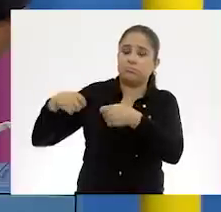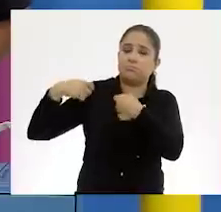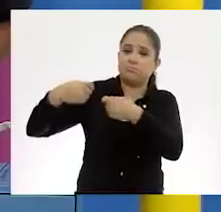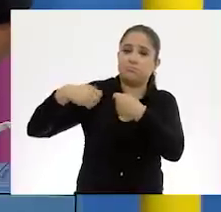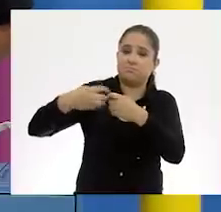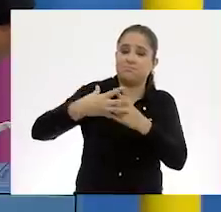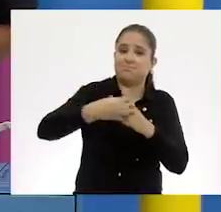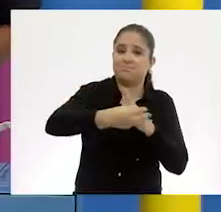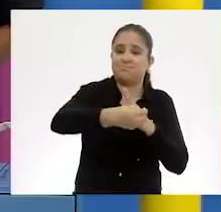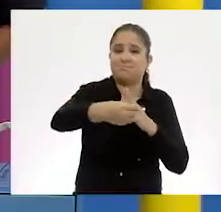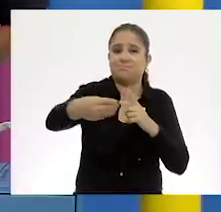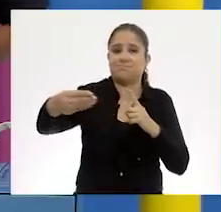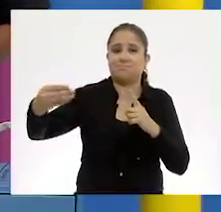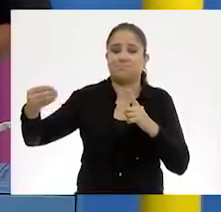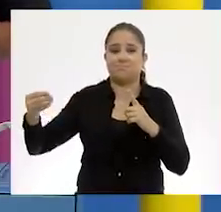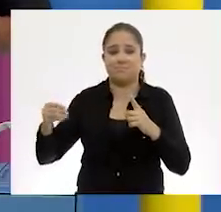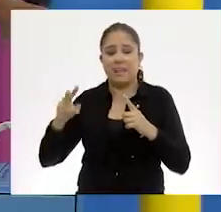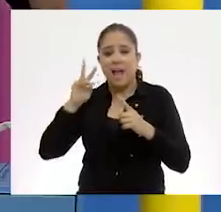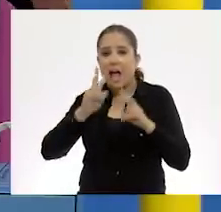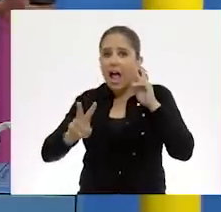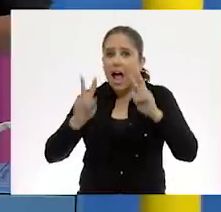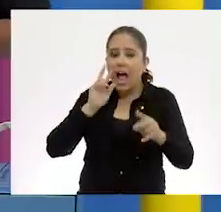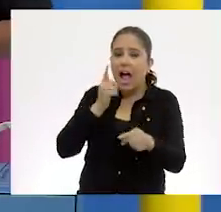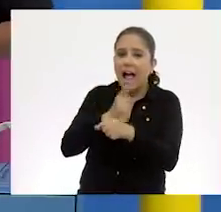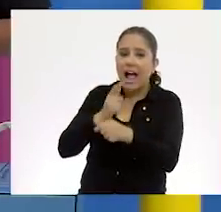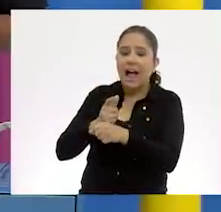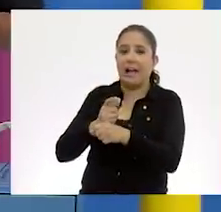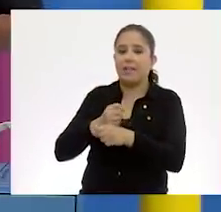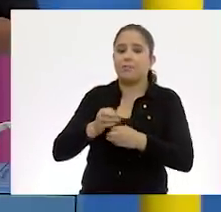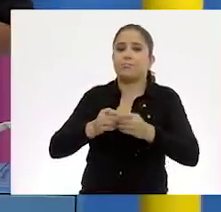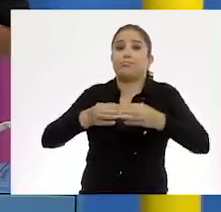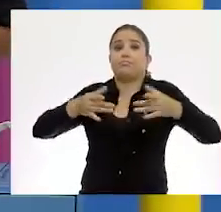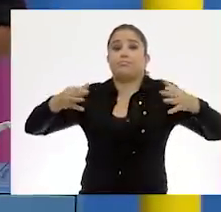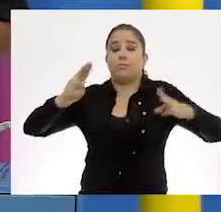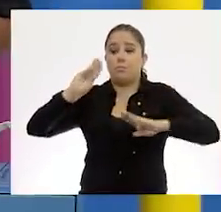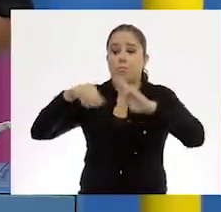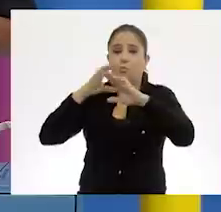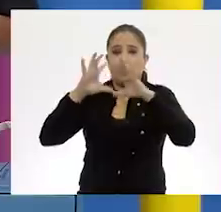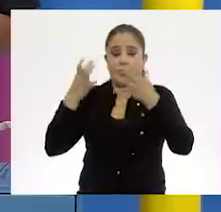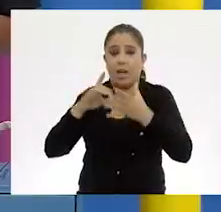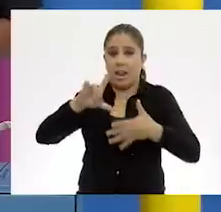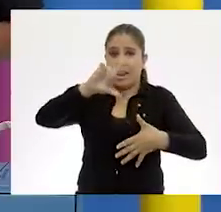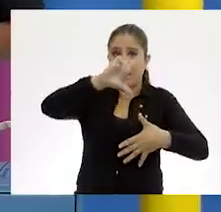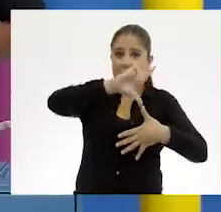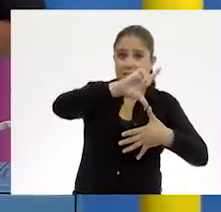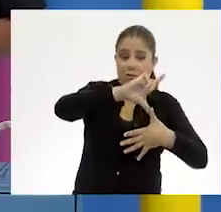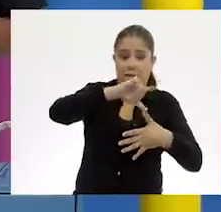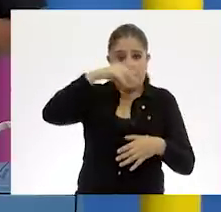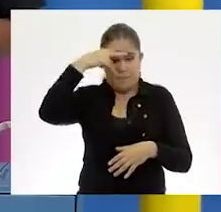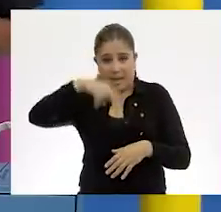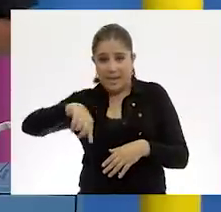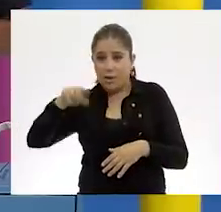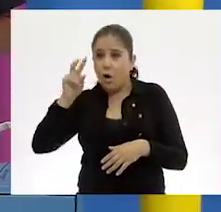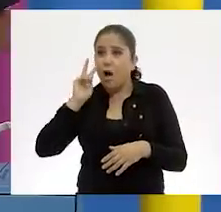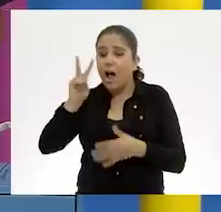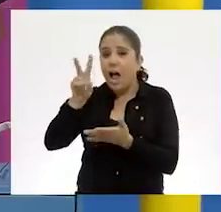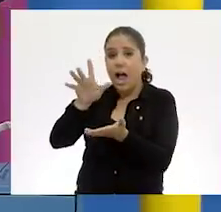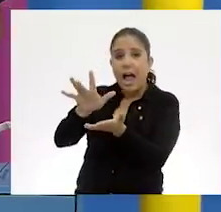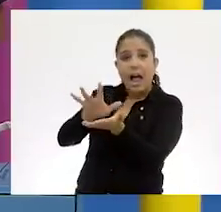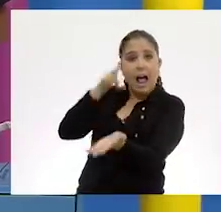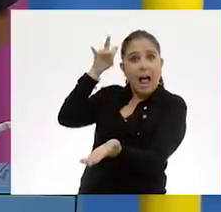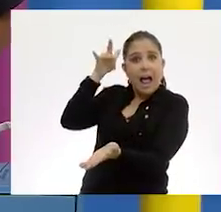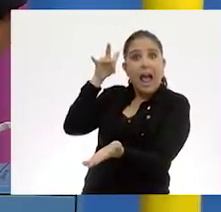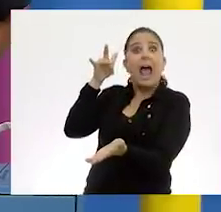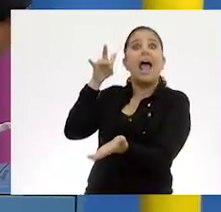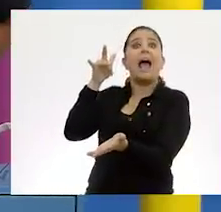la migración de las poblaciones humanas, se va yendo al resto del mundo. Y cuando llega a Latinoamérica y a México tiene una significancia como muy